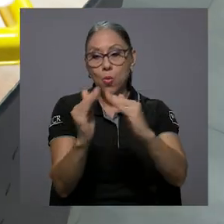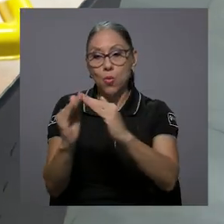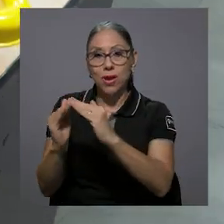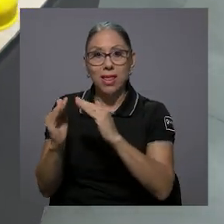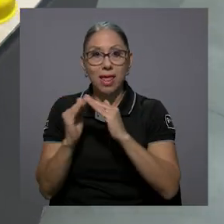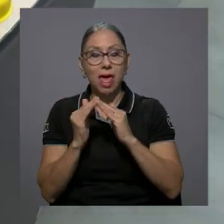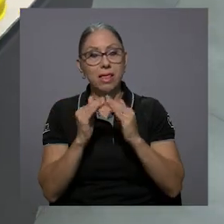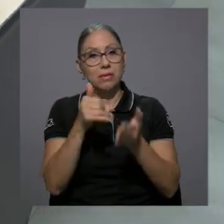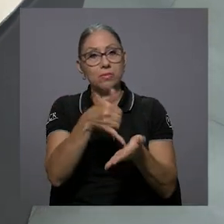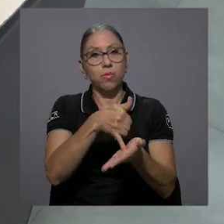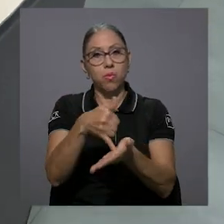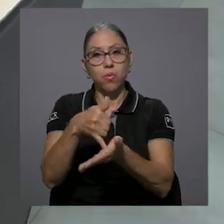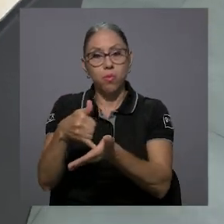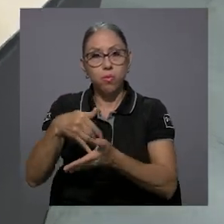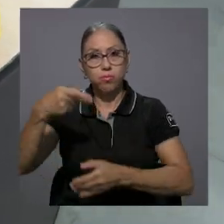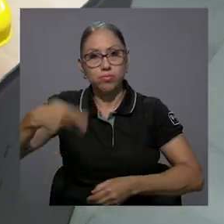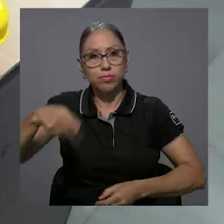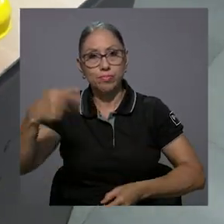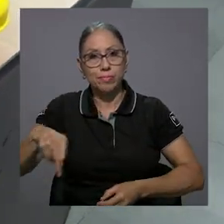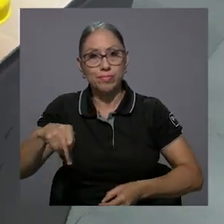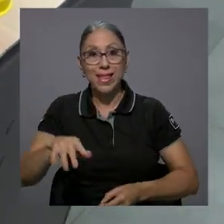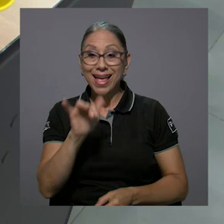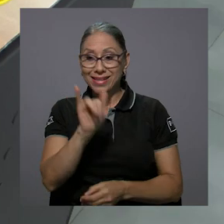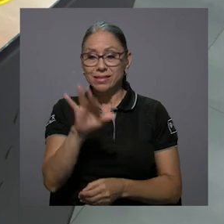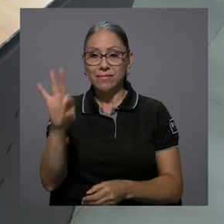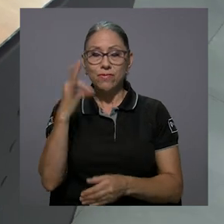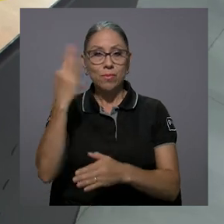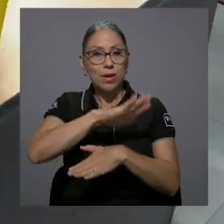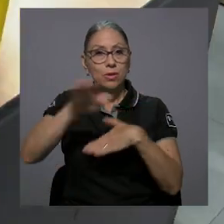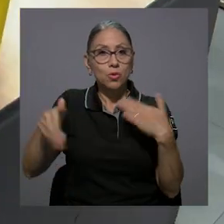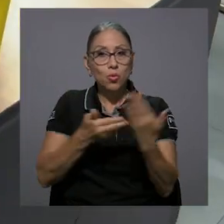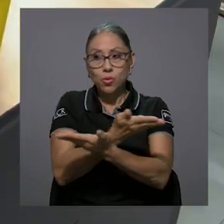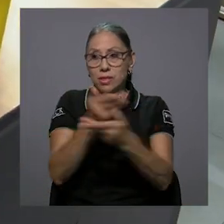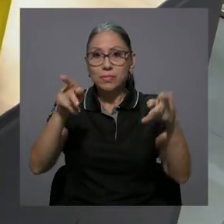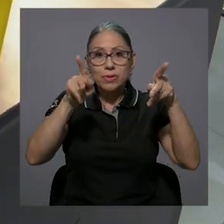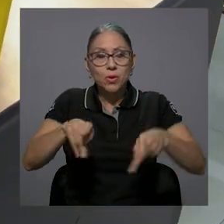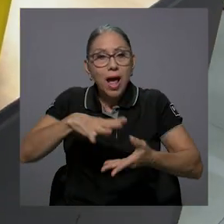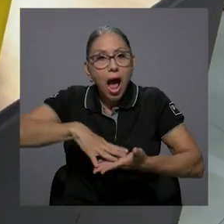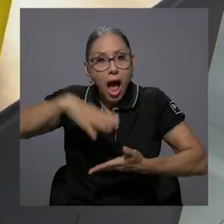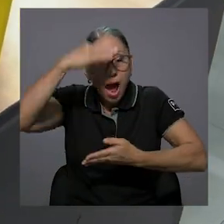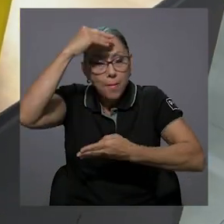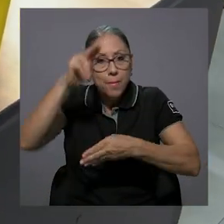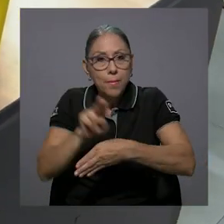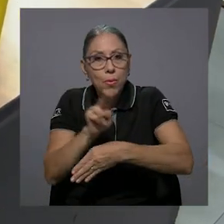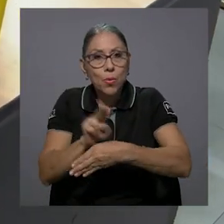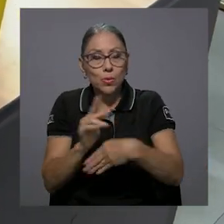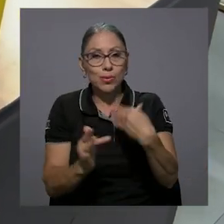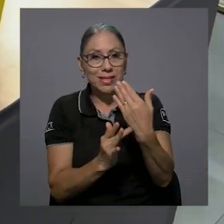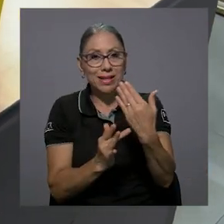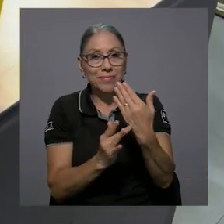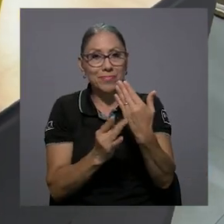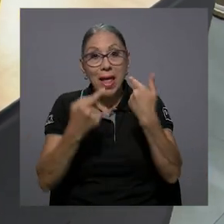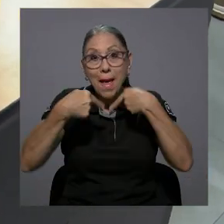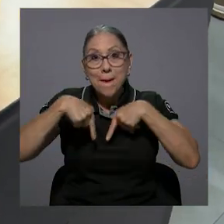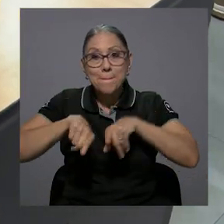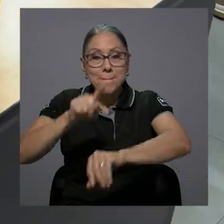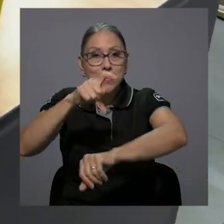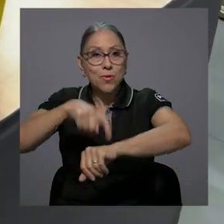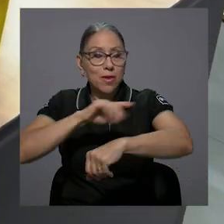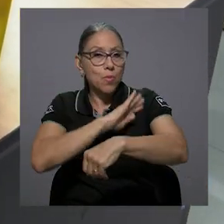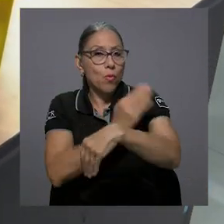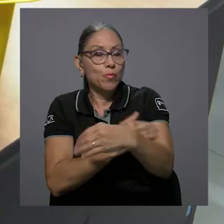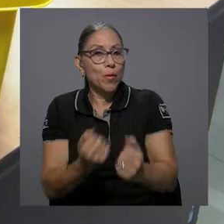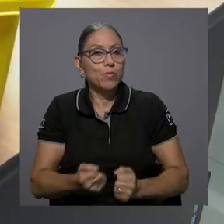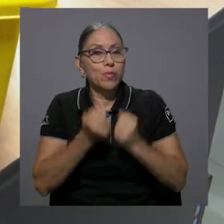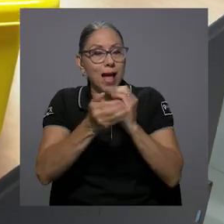vulnerabilizadas. Es así como todas estas personas aprenden sobre el manejo de tecnología y al mismo tiempo